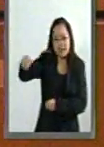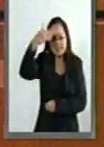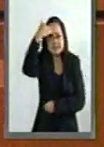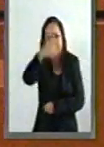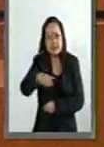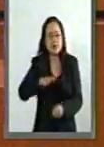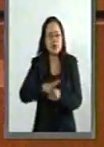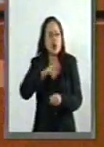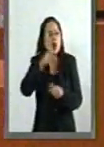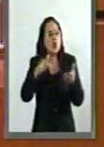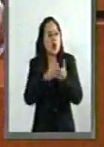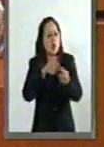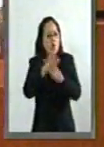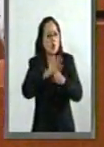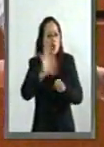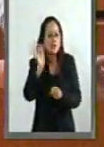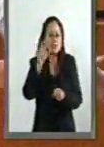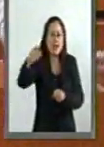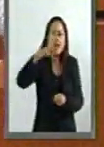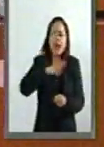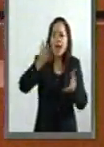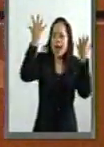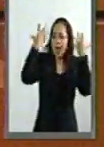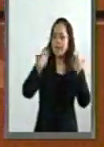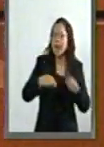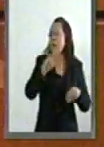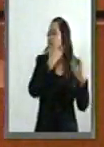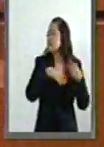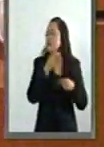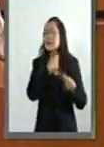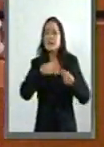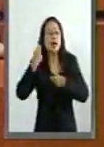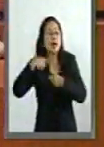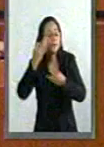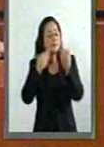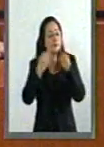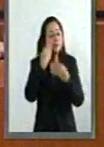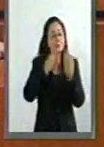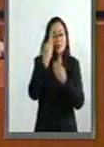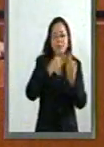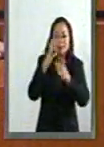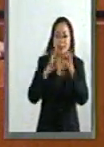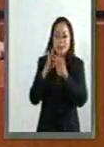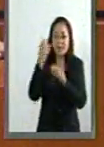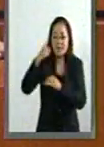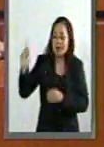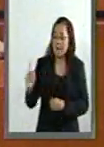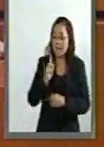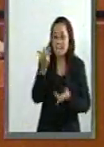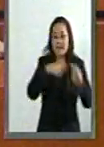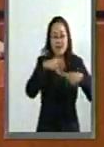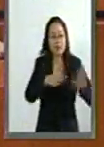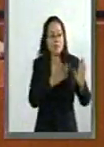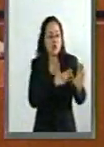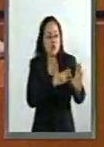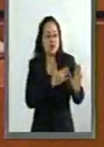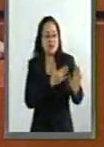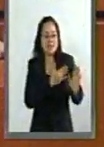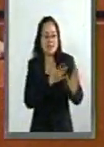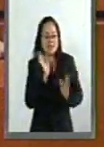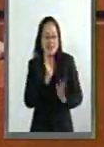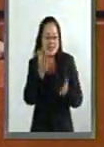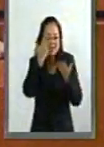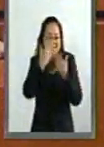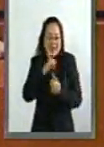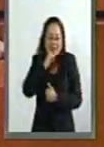donde esté a lo mejor ya se está peinando, porque ya va a salir aquí a protestar sin ninguna